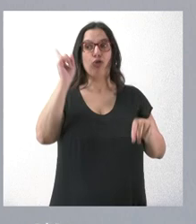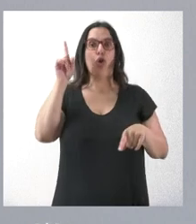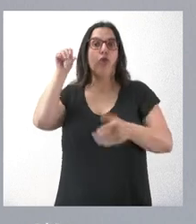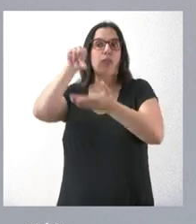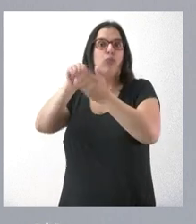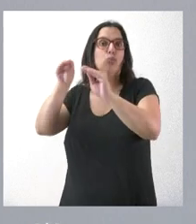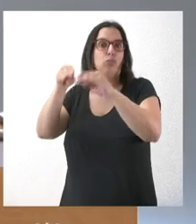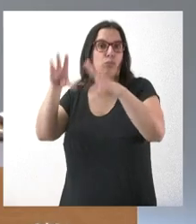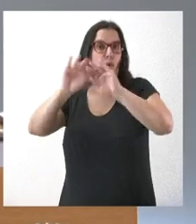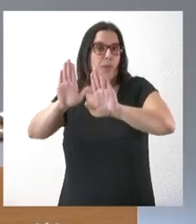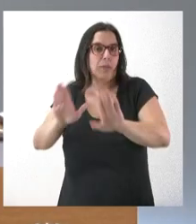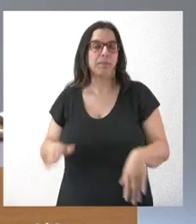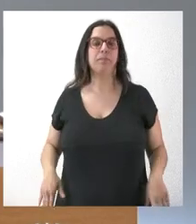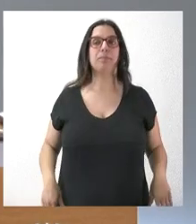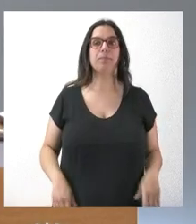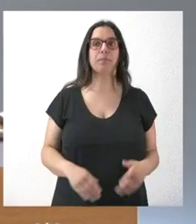concreto.